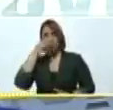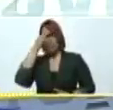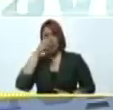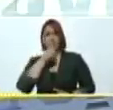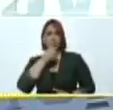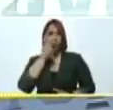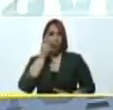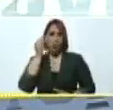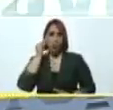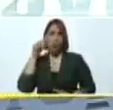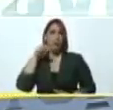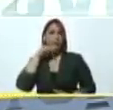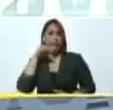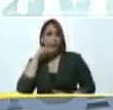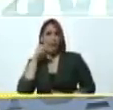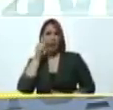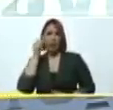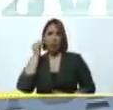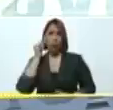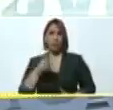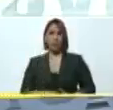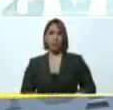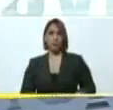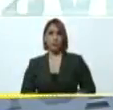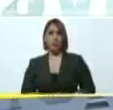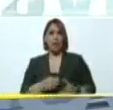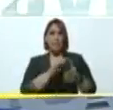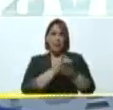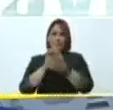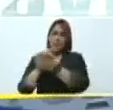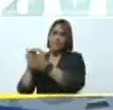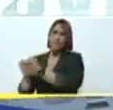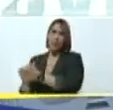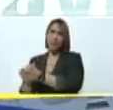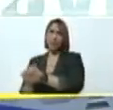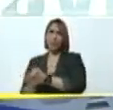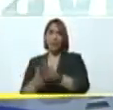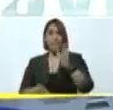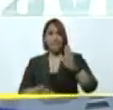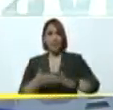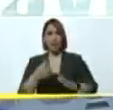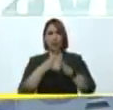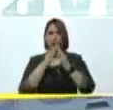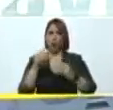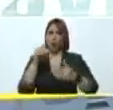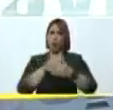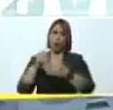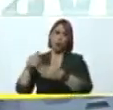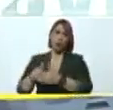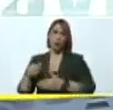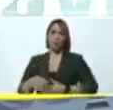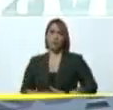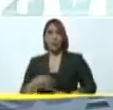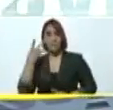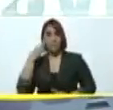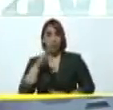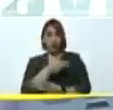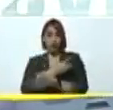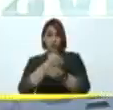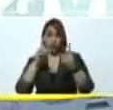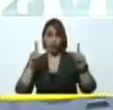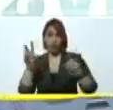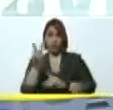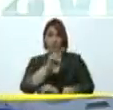abuelo, abuela, nieto, nieto, con su vecino, con su vecina y vamos todos a votar por la democracia